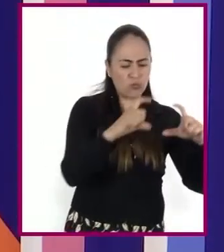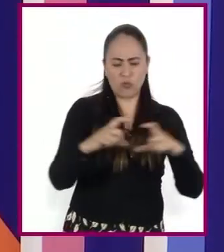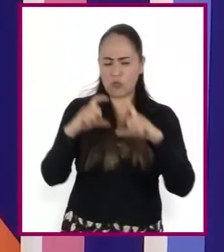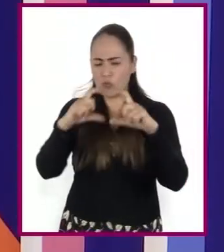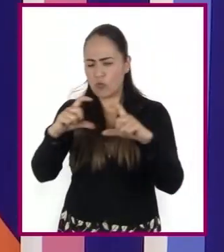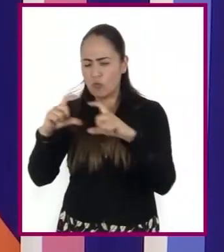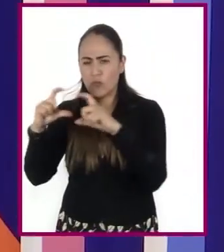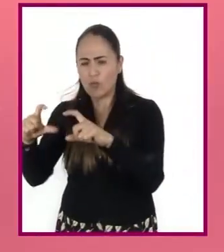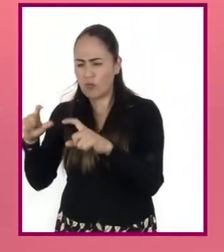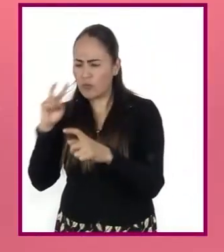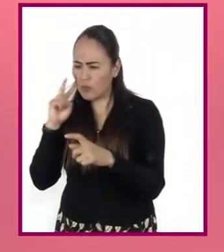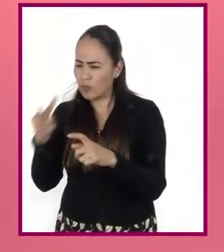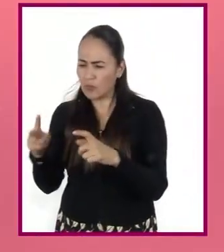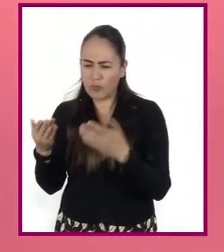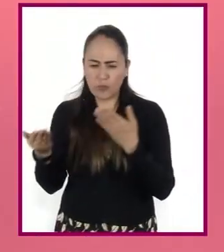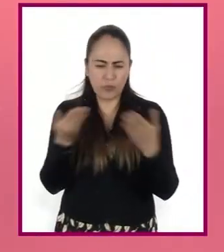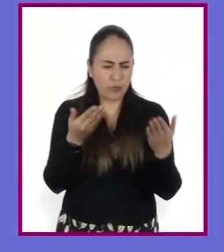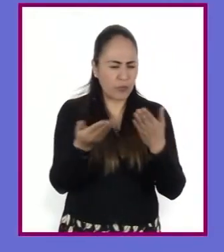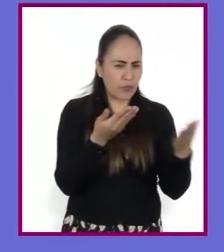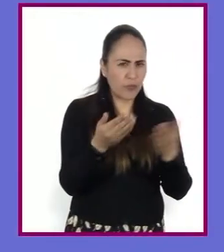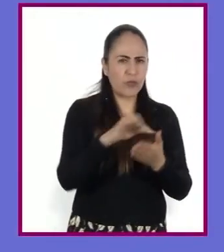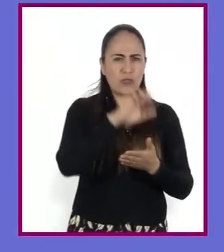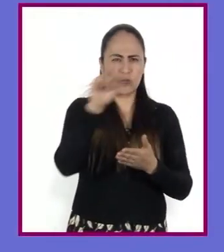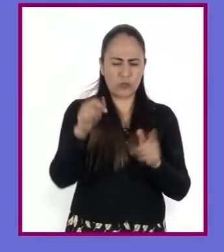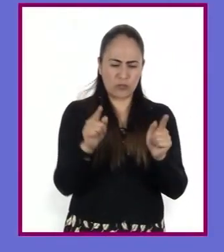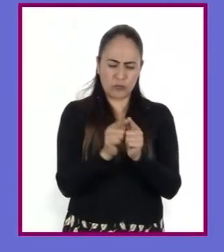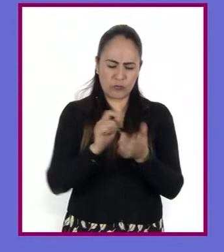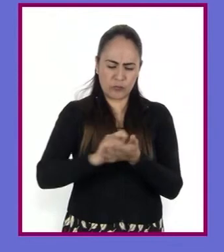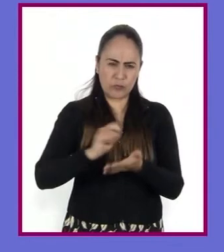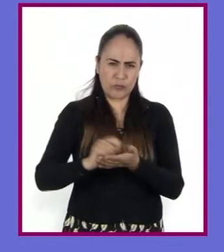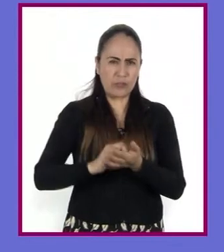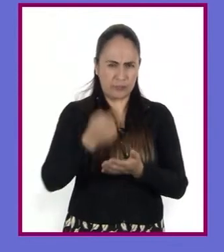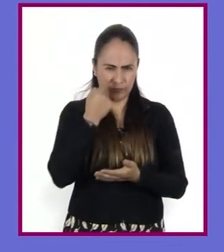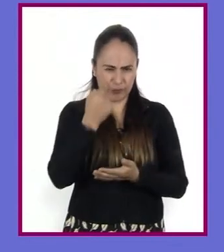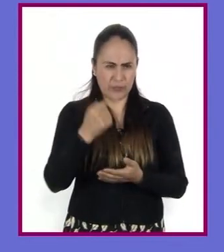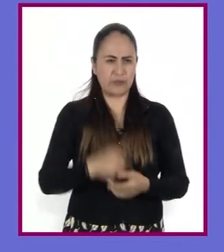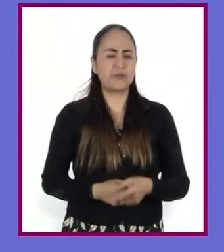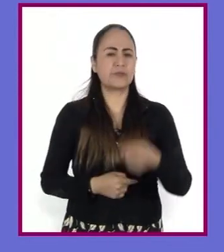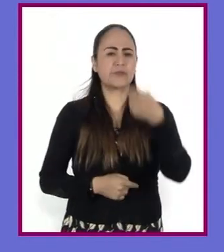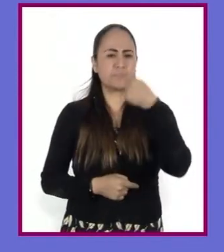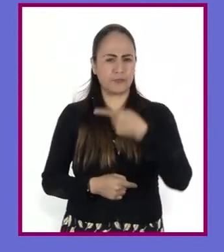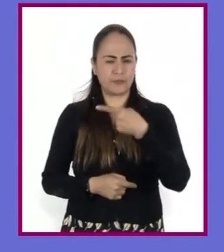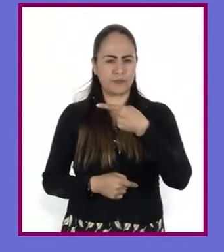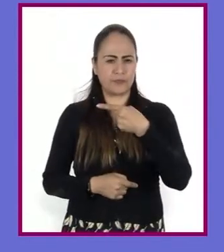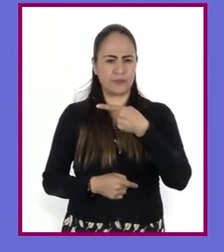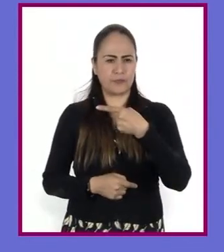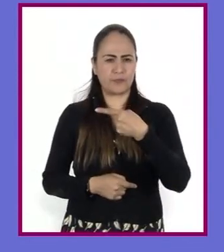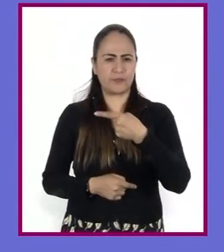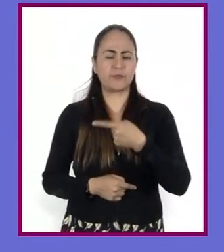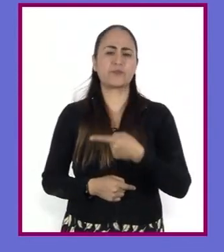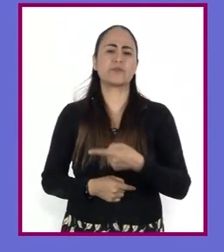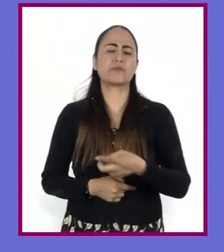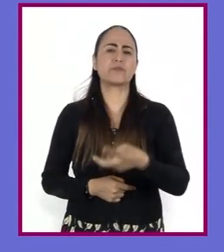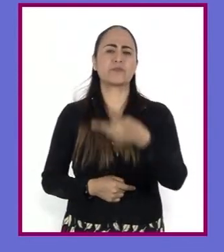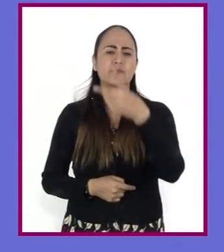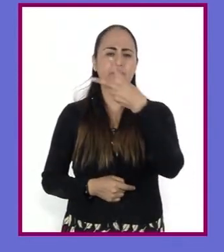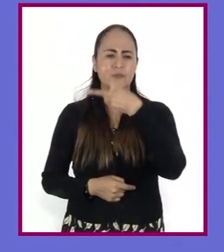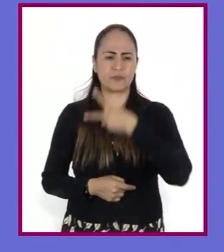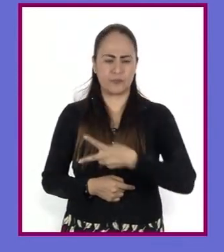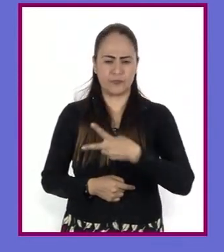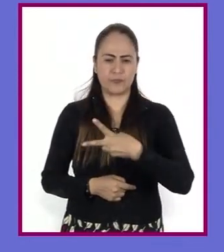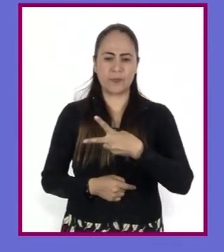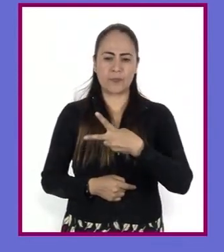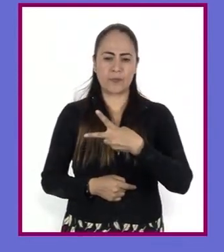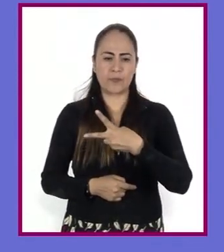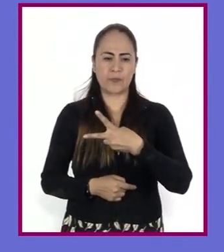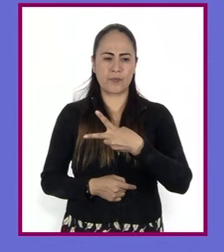elaboración de un resumen, tengan en cuenta... El propósito de los contenidos, información incluida y mensaje que conlleva.